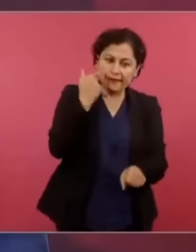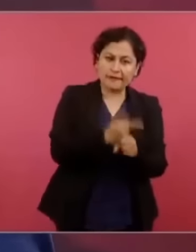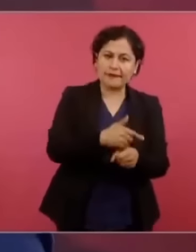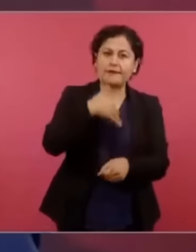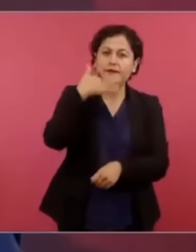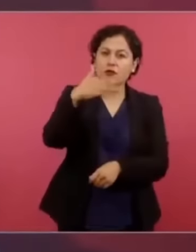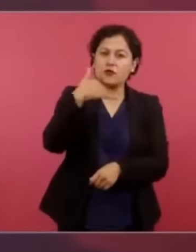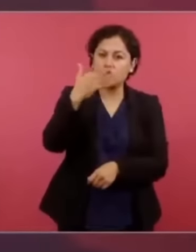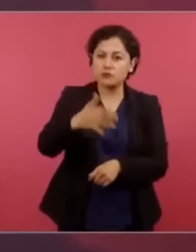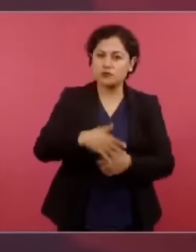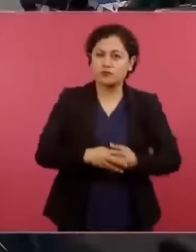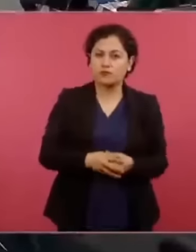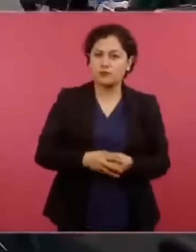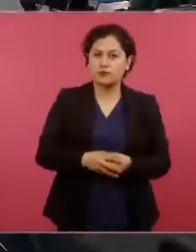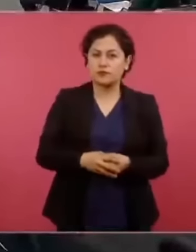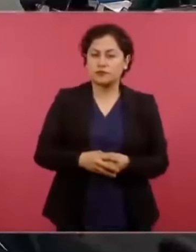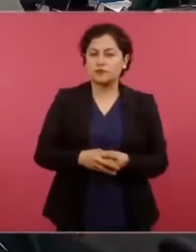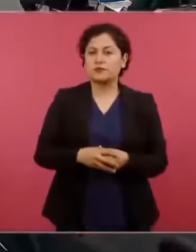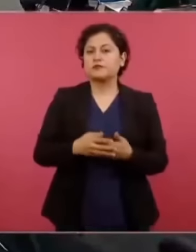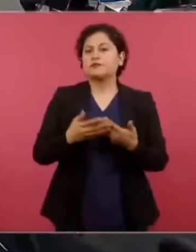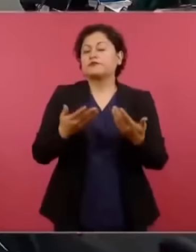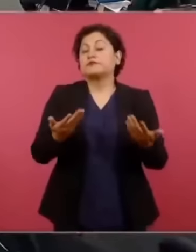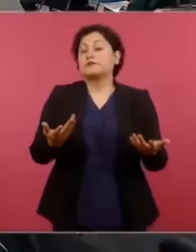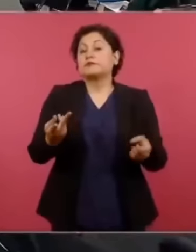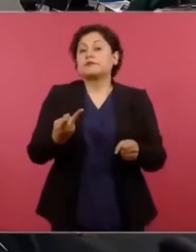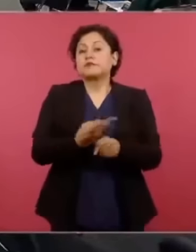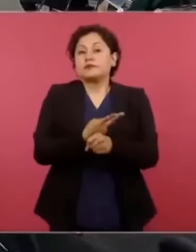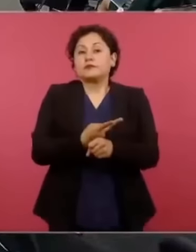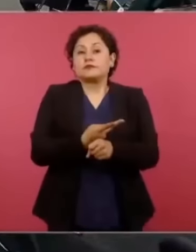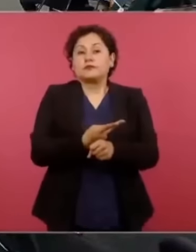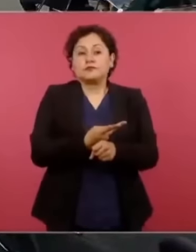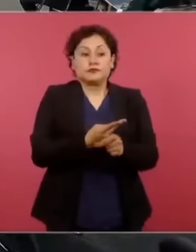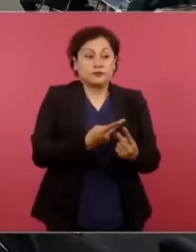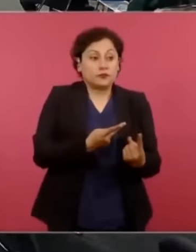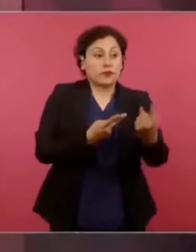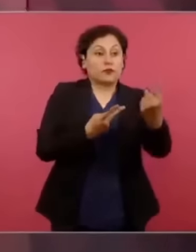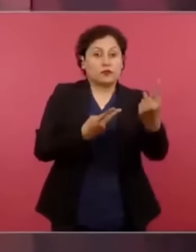Entonces, salen todos a defender.